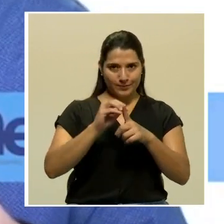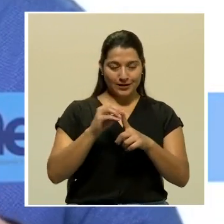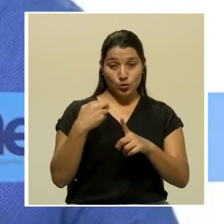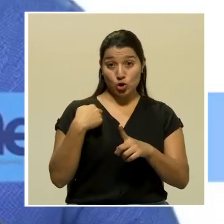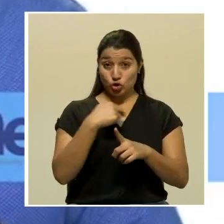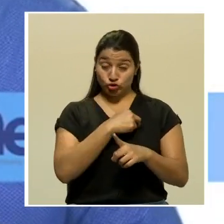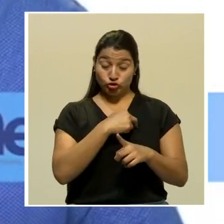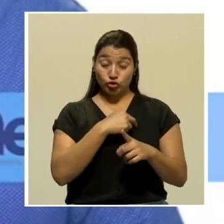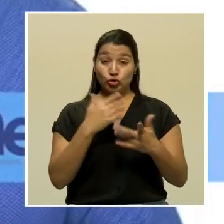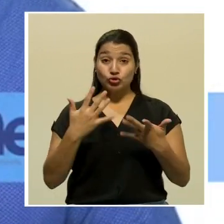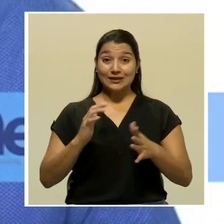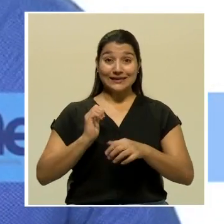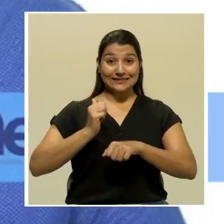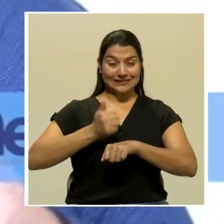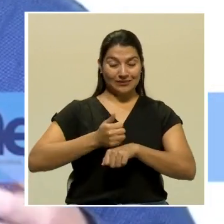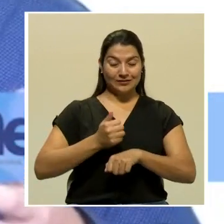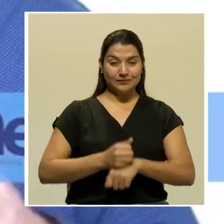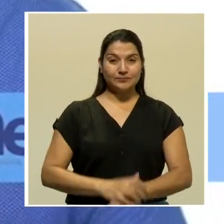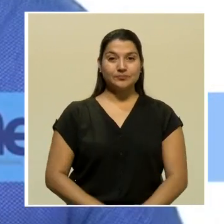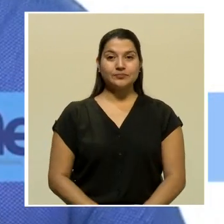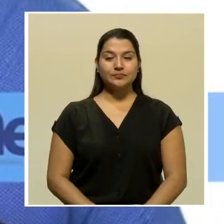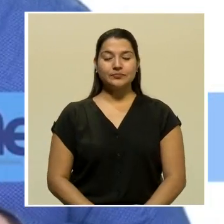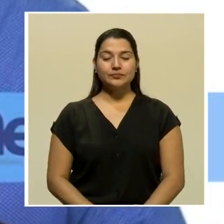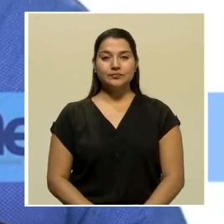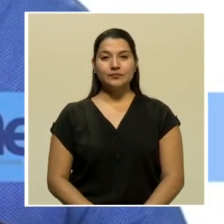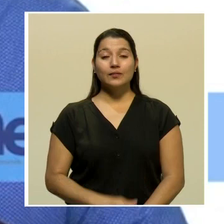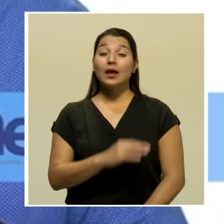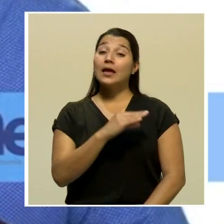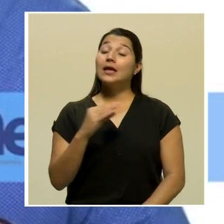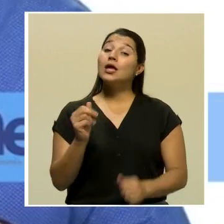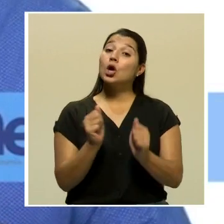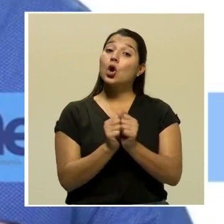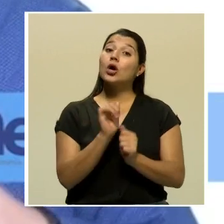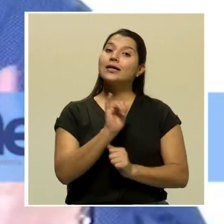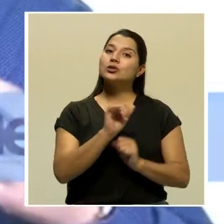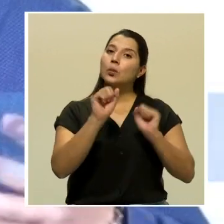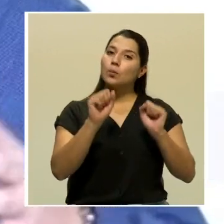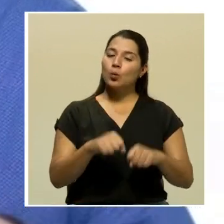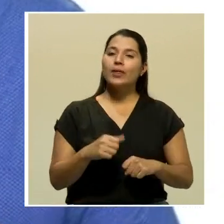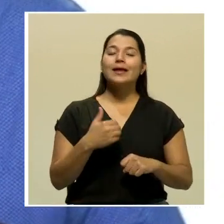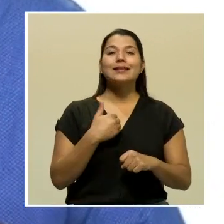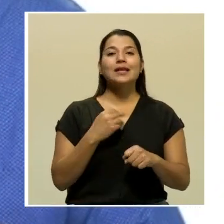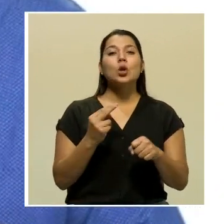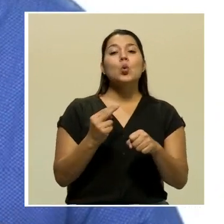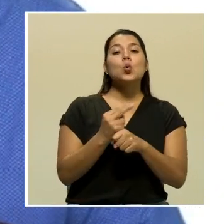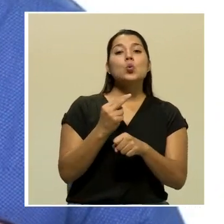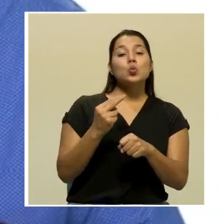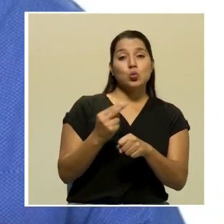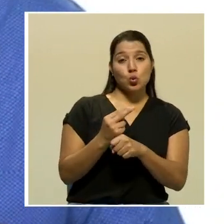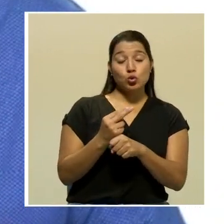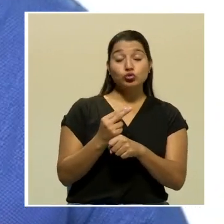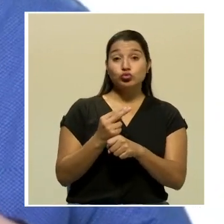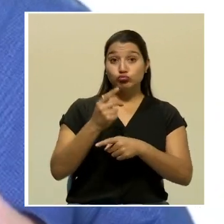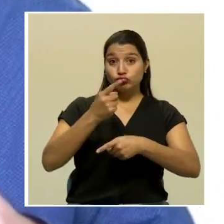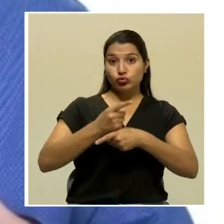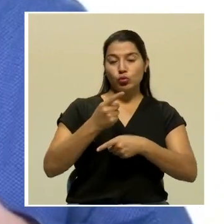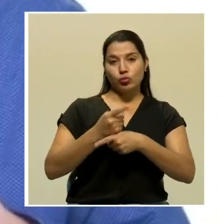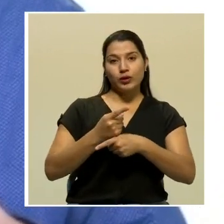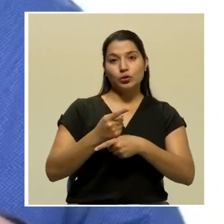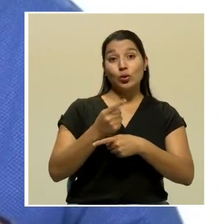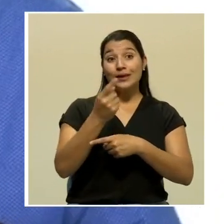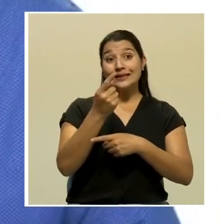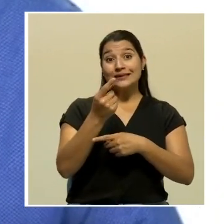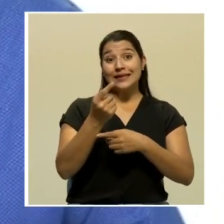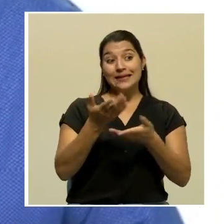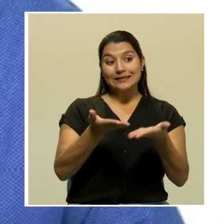inicialmente dieron origen a estas expectativas y con ello poder tener un uso y un rendimiento eficiente de los